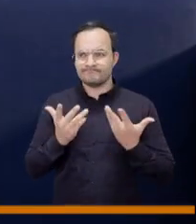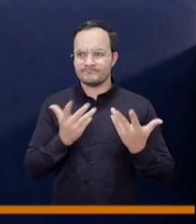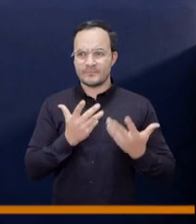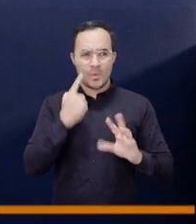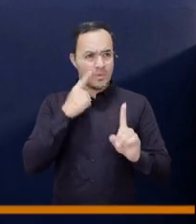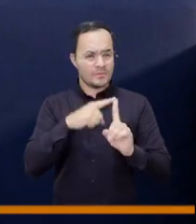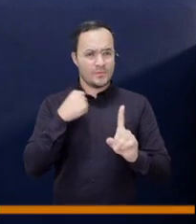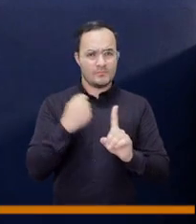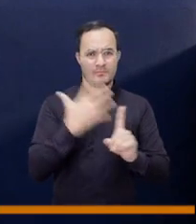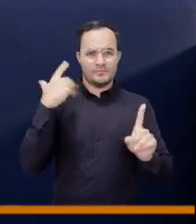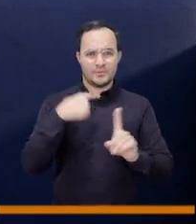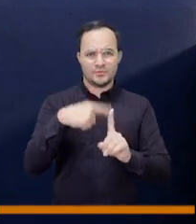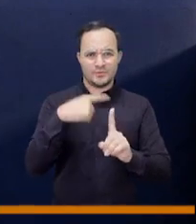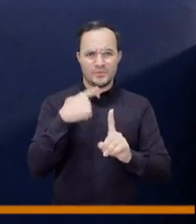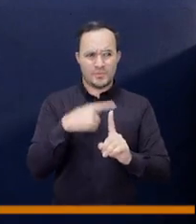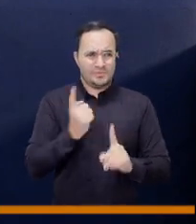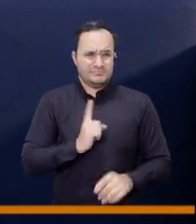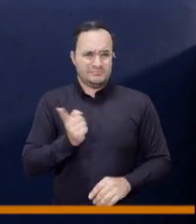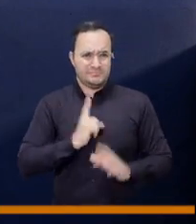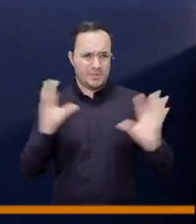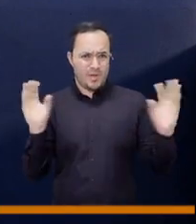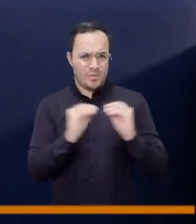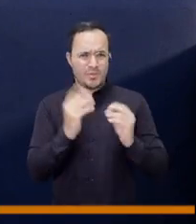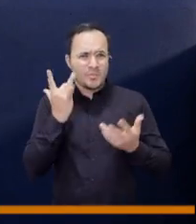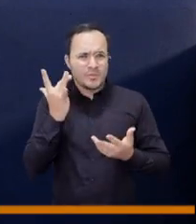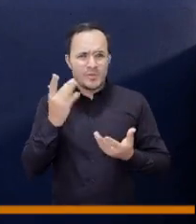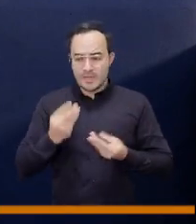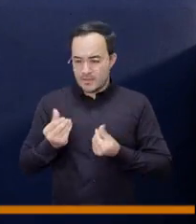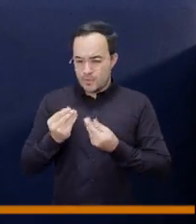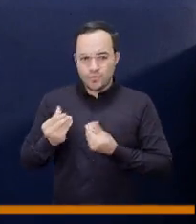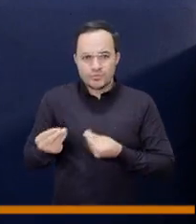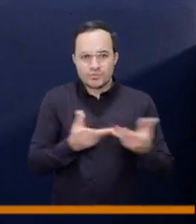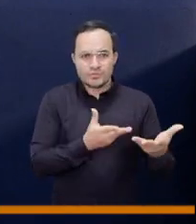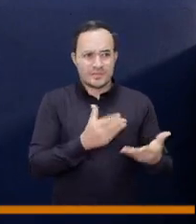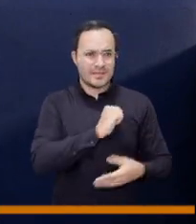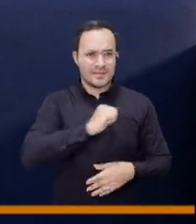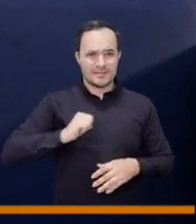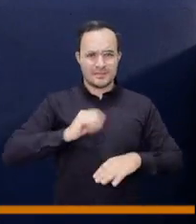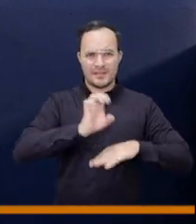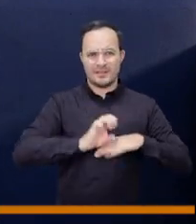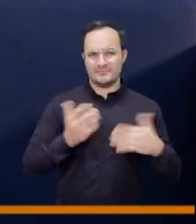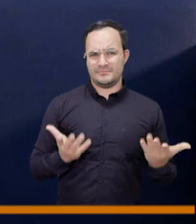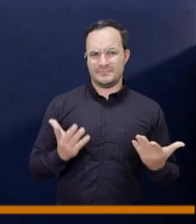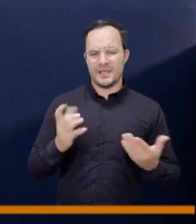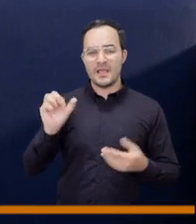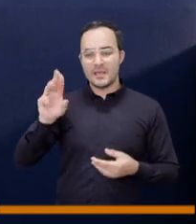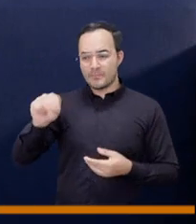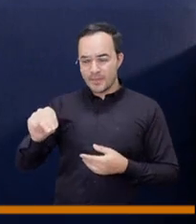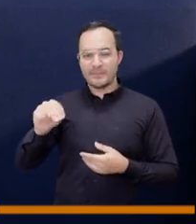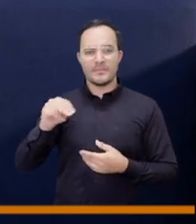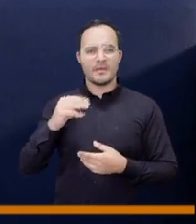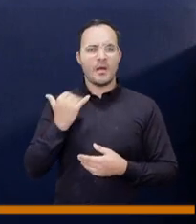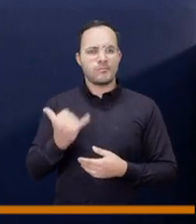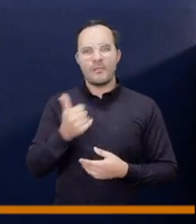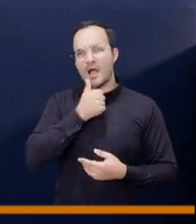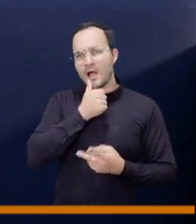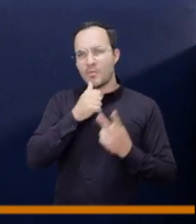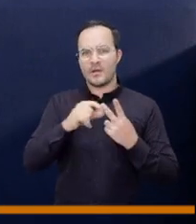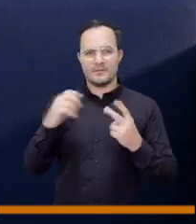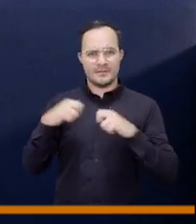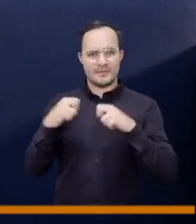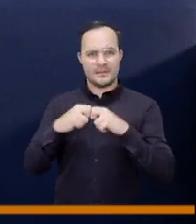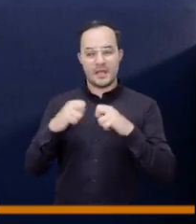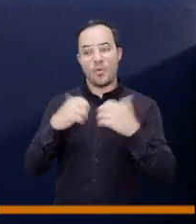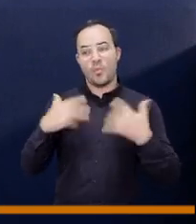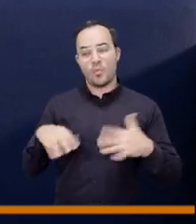no es buena para la ciudad estamos trabajándole a un privado le estamos entregando recursos a un privado el pm en agua y energía